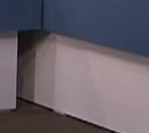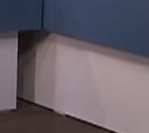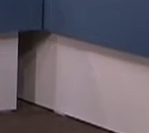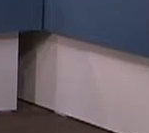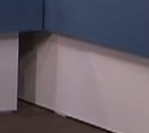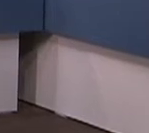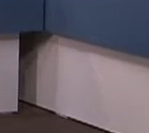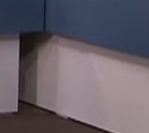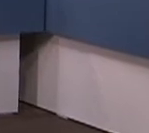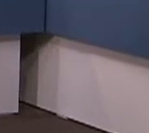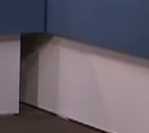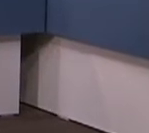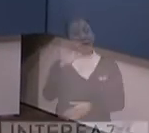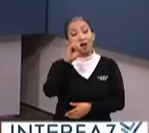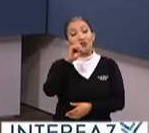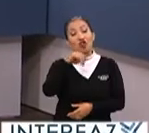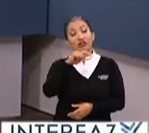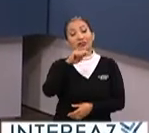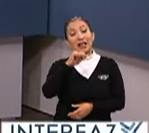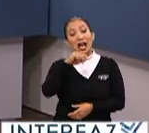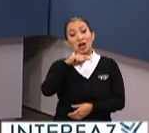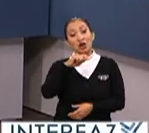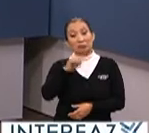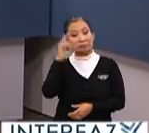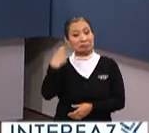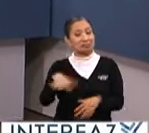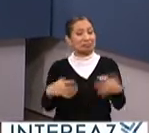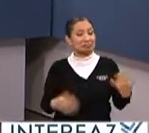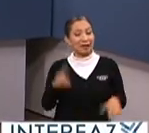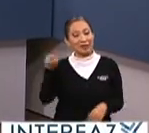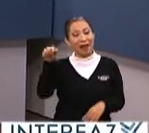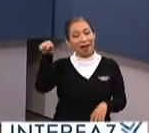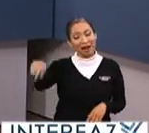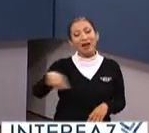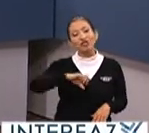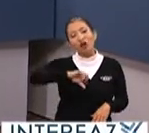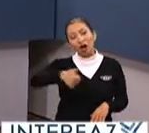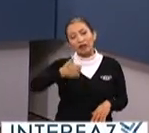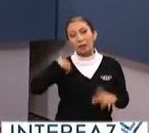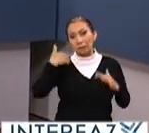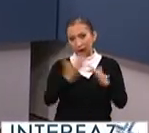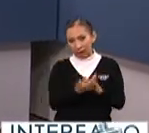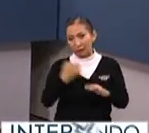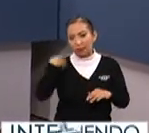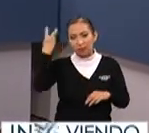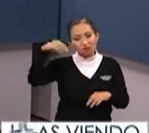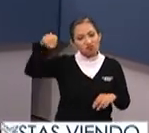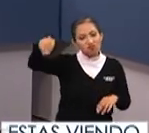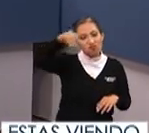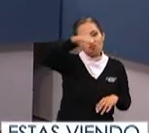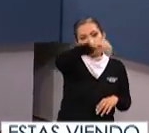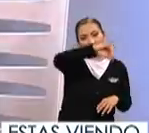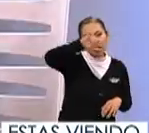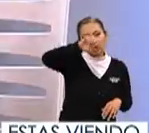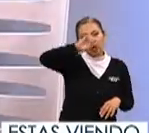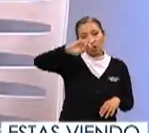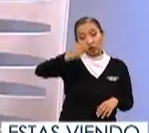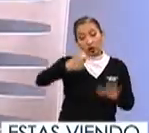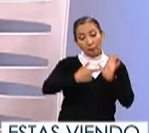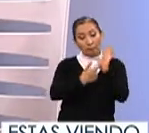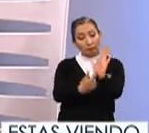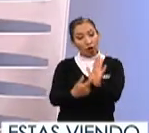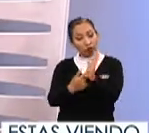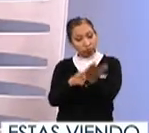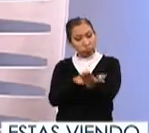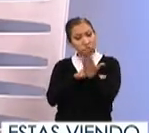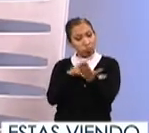pues que gran Fontanot así es ahí está otro fragmento del recorrido que hicimos por el Johnson donde nos mostró